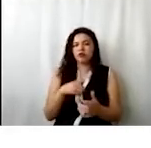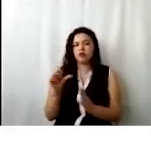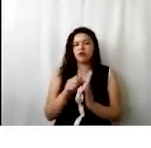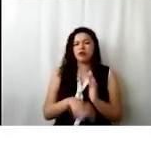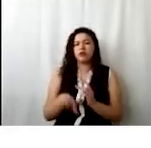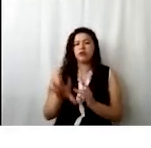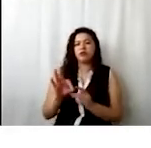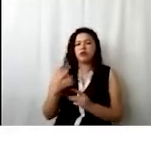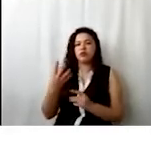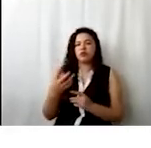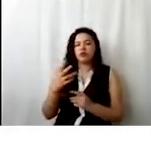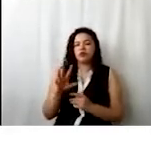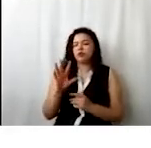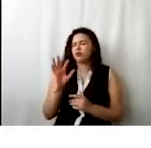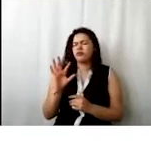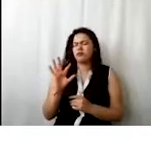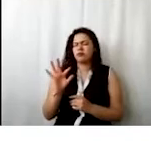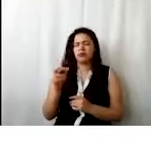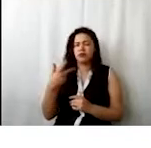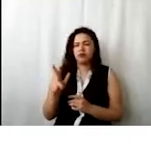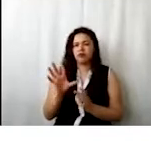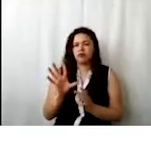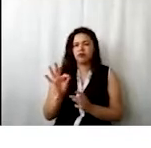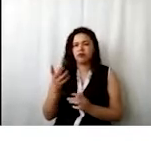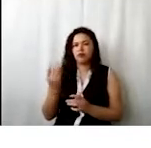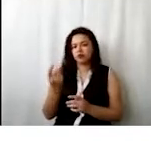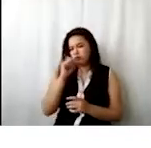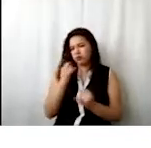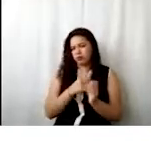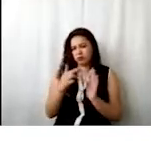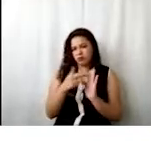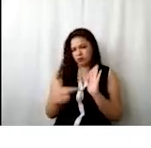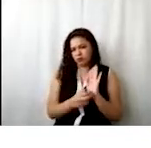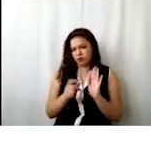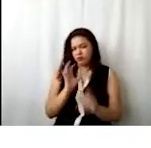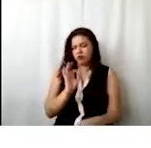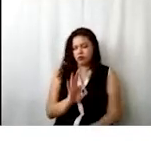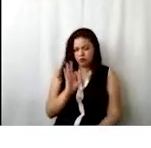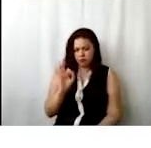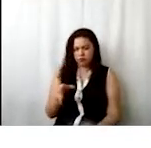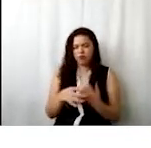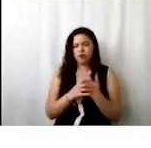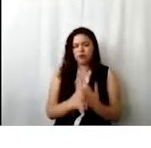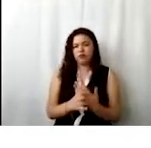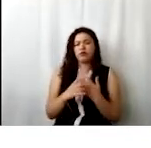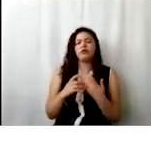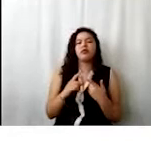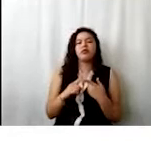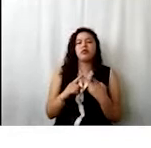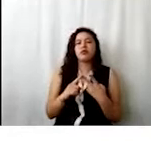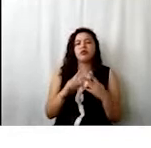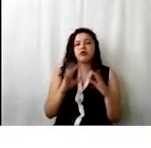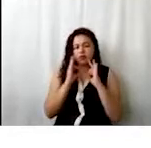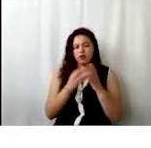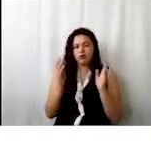del reglamento de la misma ley, que especifica también las fechas, la forma en la que se debe entregar el